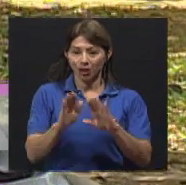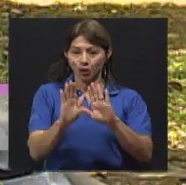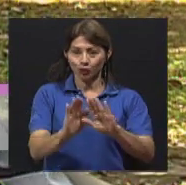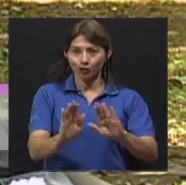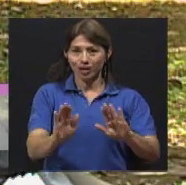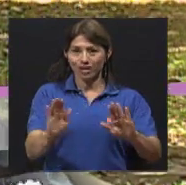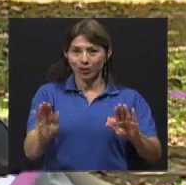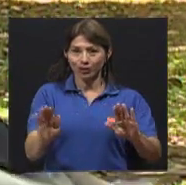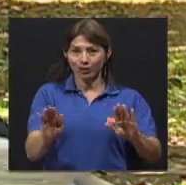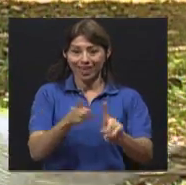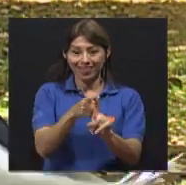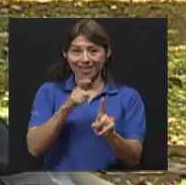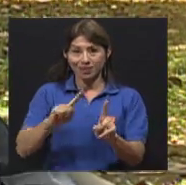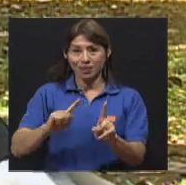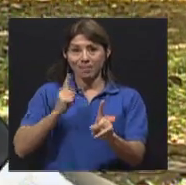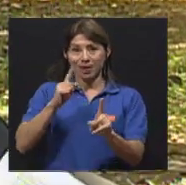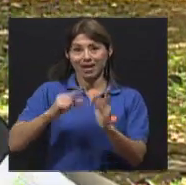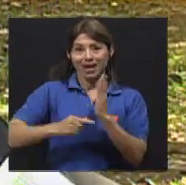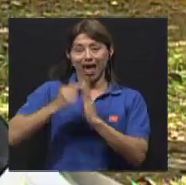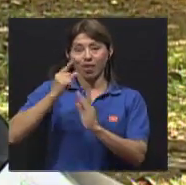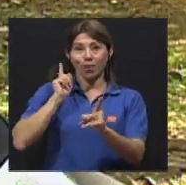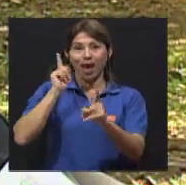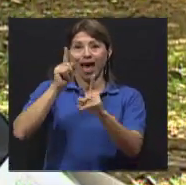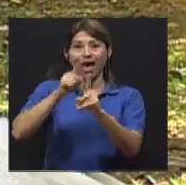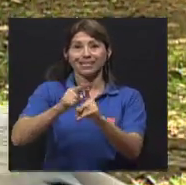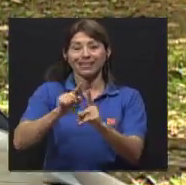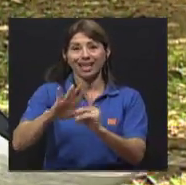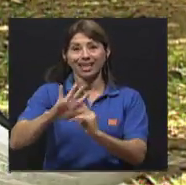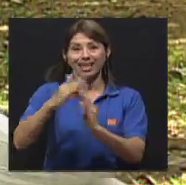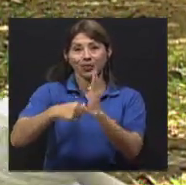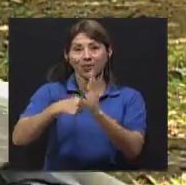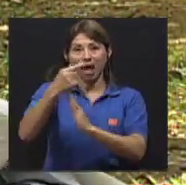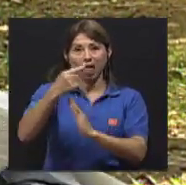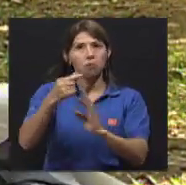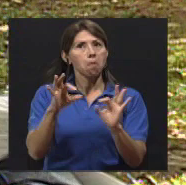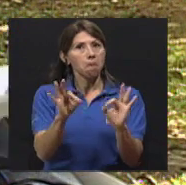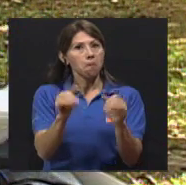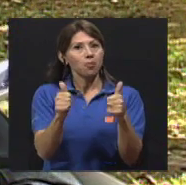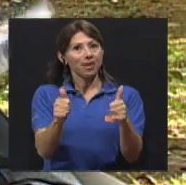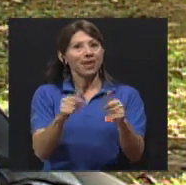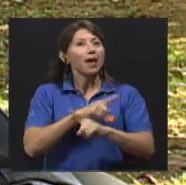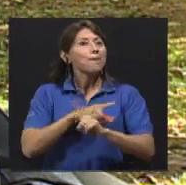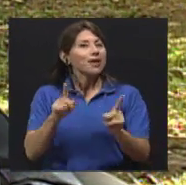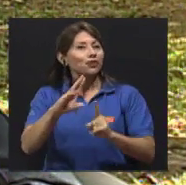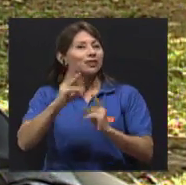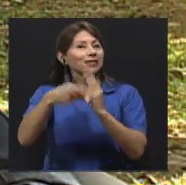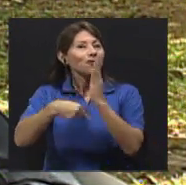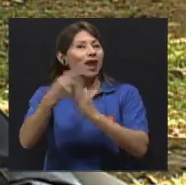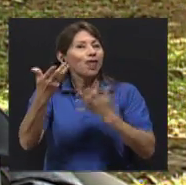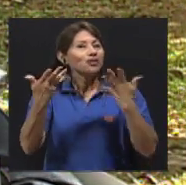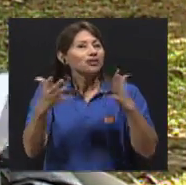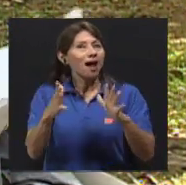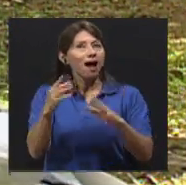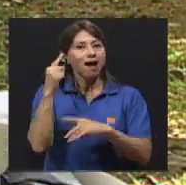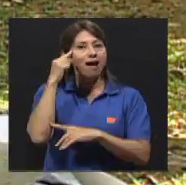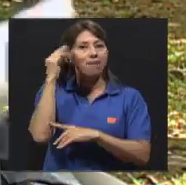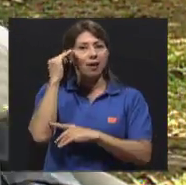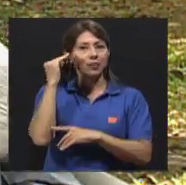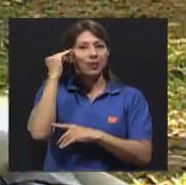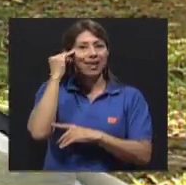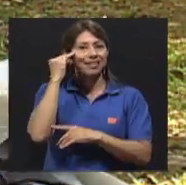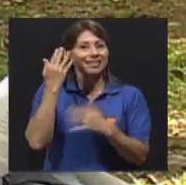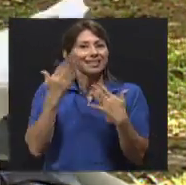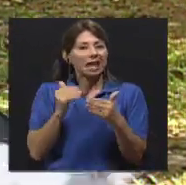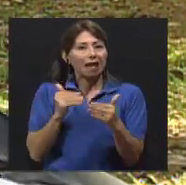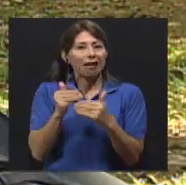Los niños de primero a quinto grado los reciben muy bien. Los de sexto ya empiezan un proceso de madurez, van para la adolescencia. Entonces, muchas veces